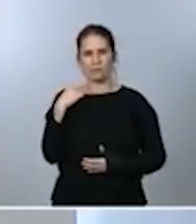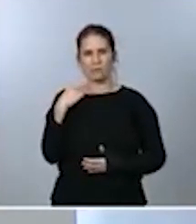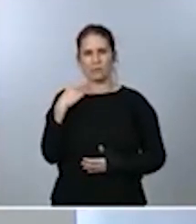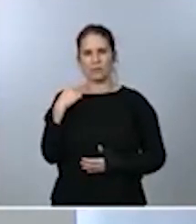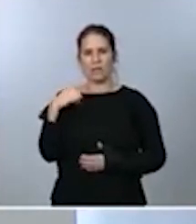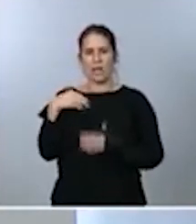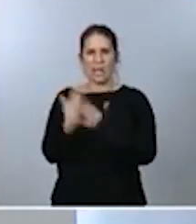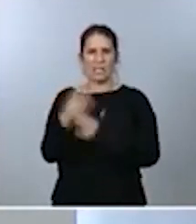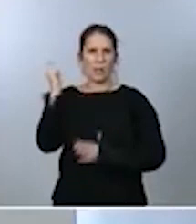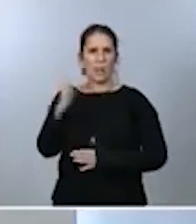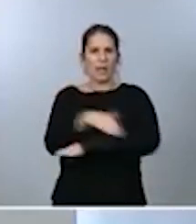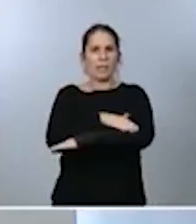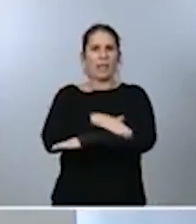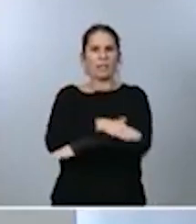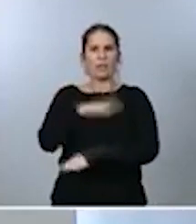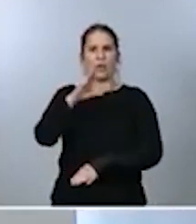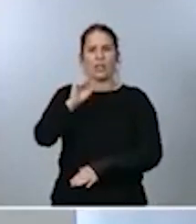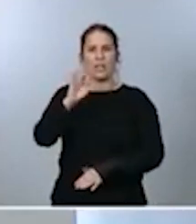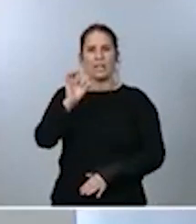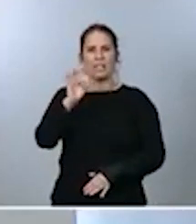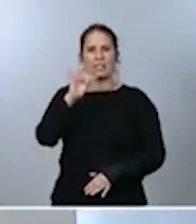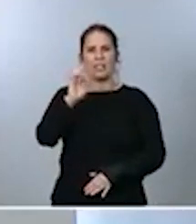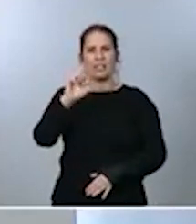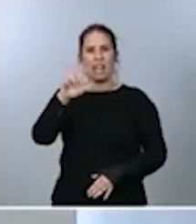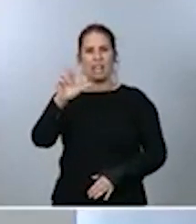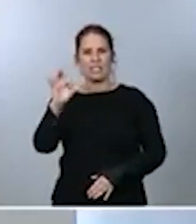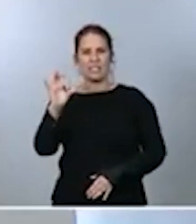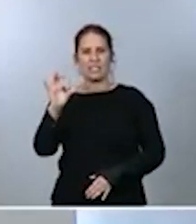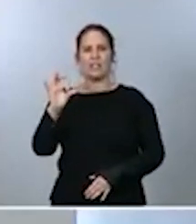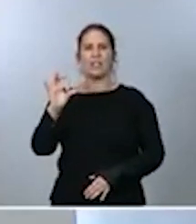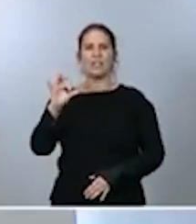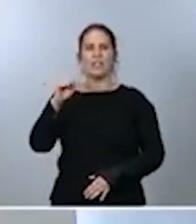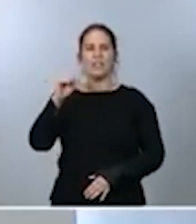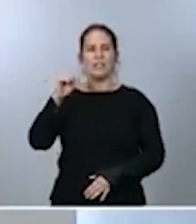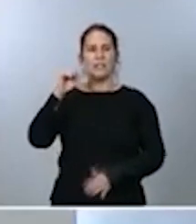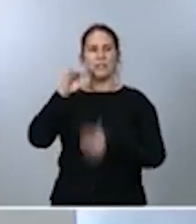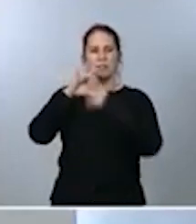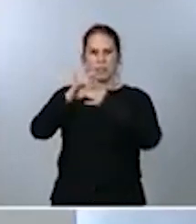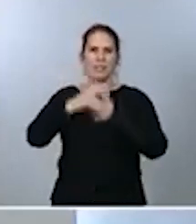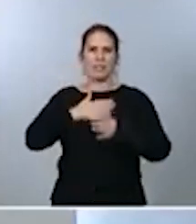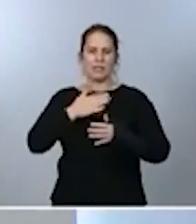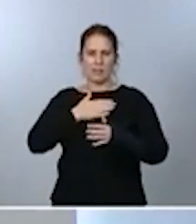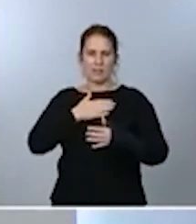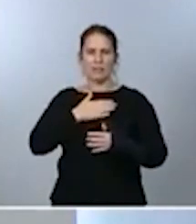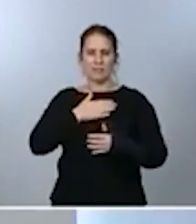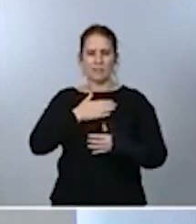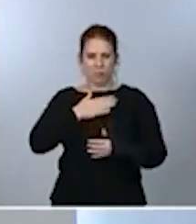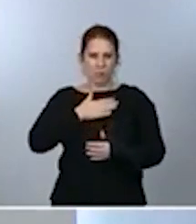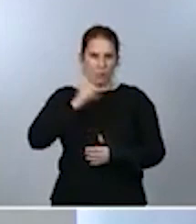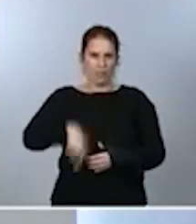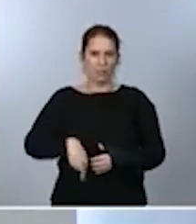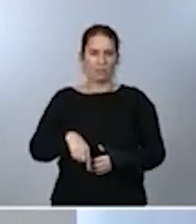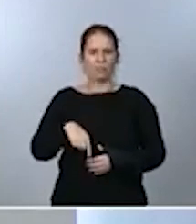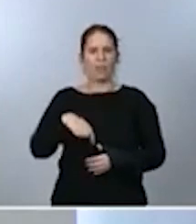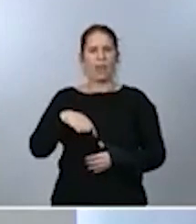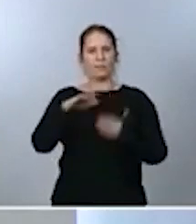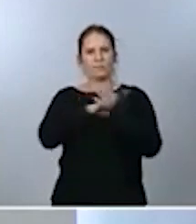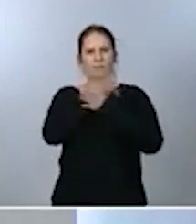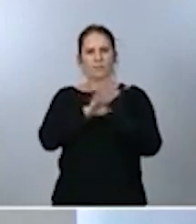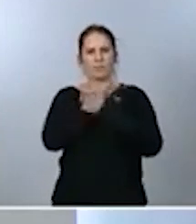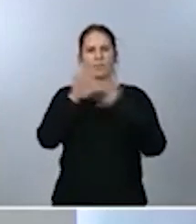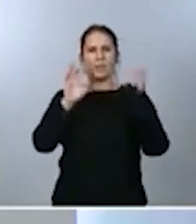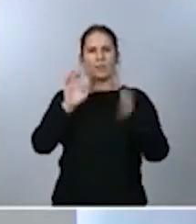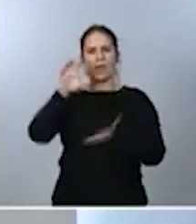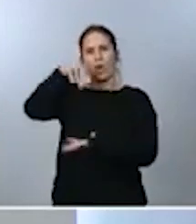también con mi presencia para abordar la situación en la universidad y sobre todo en los colegios mayores y espacios aledaños a